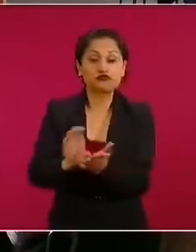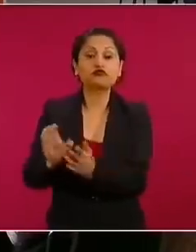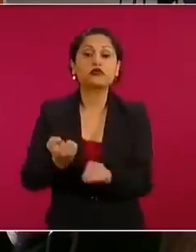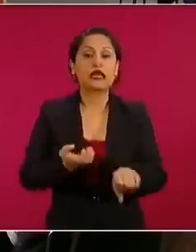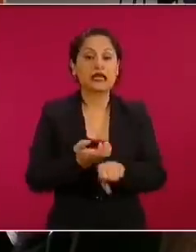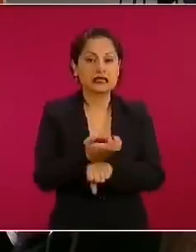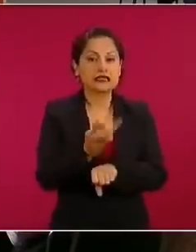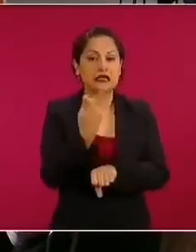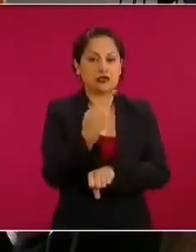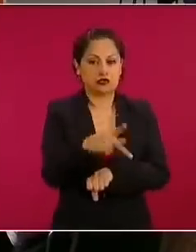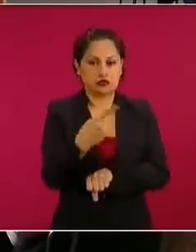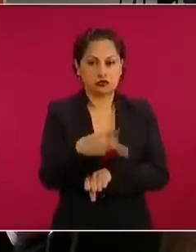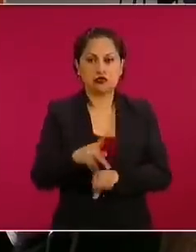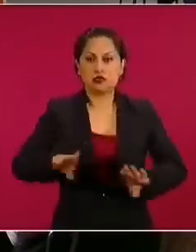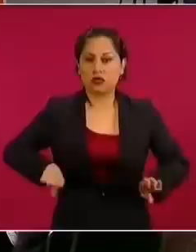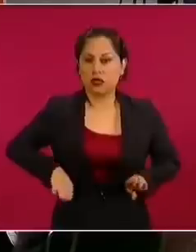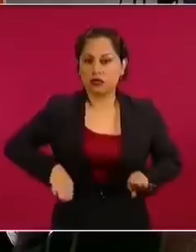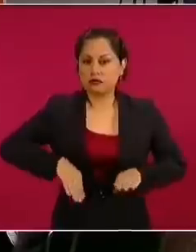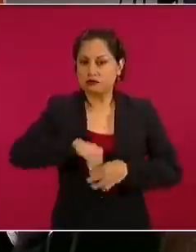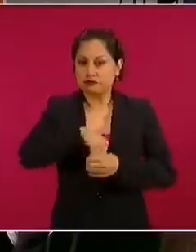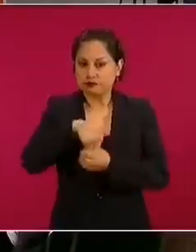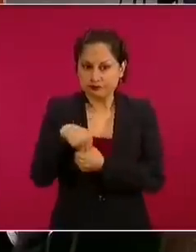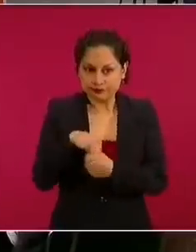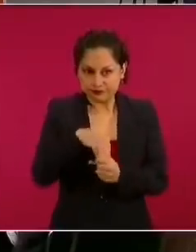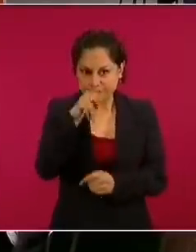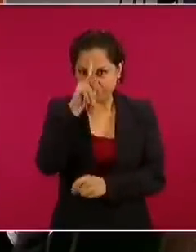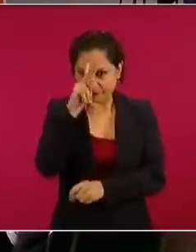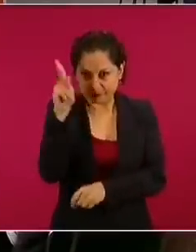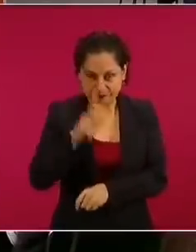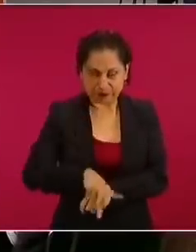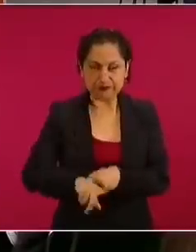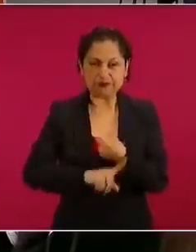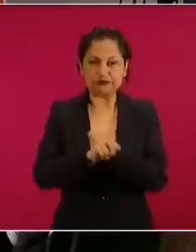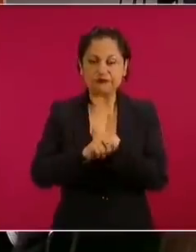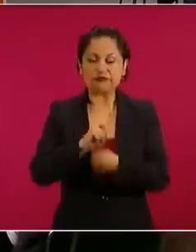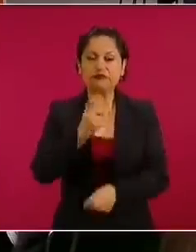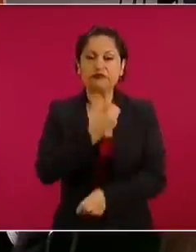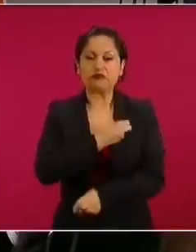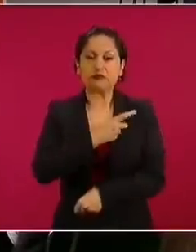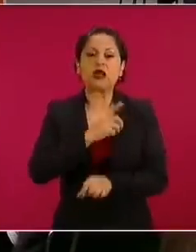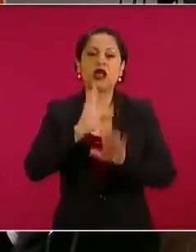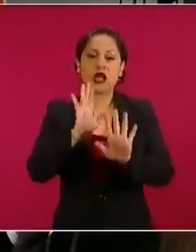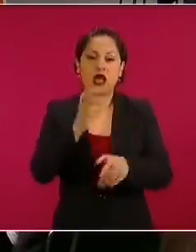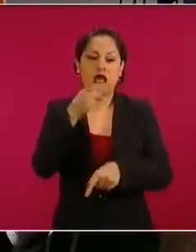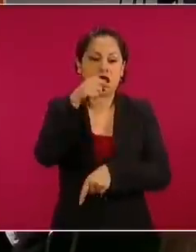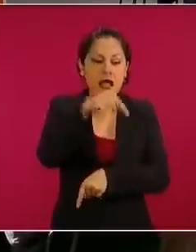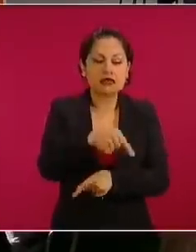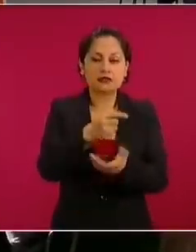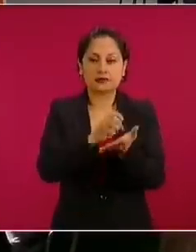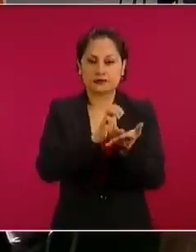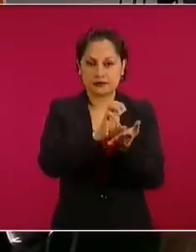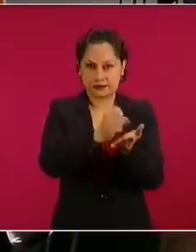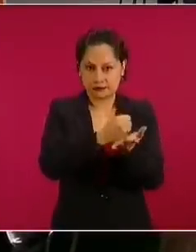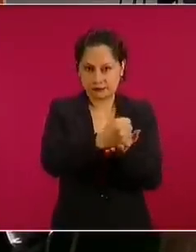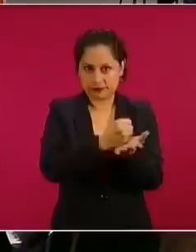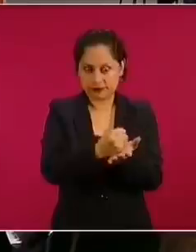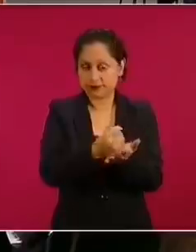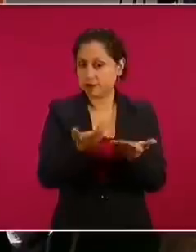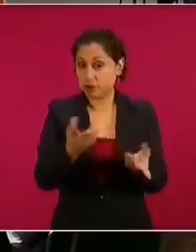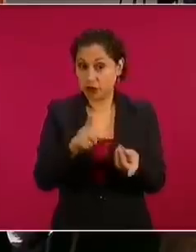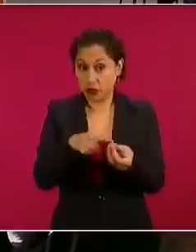Hemos tomado entonces 50 por ciento del millón de créditos se van a repartir en tres zonas